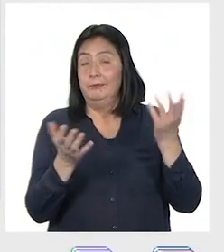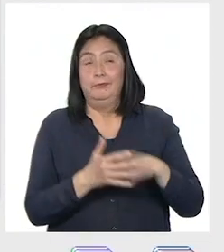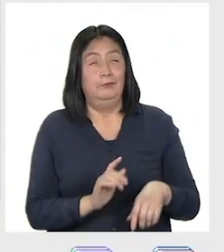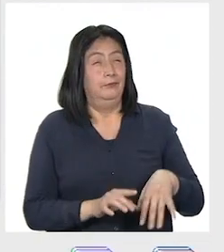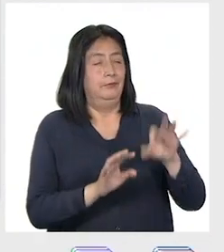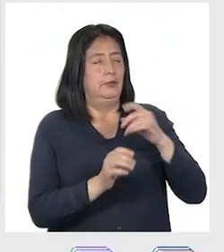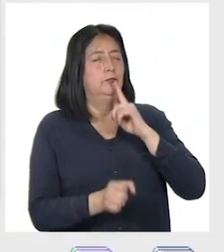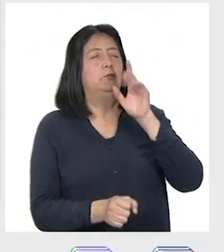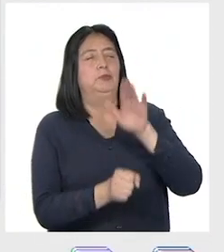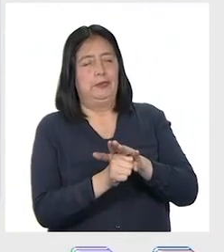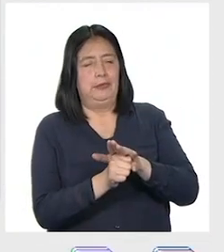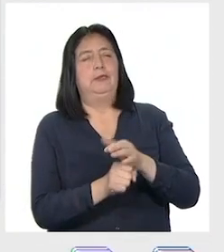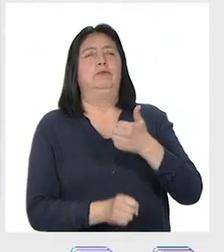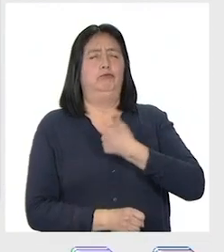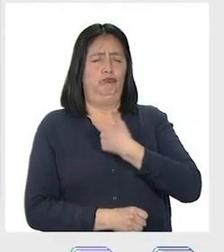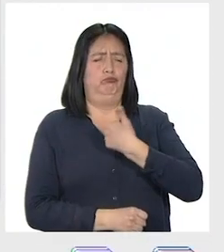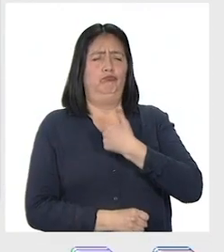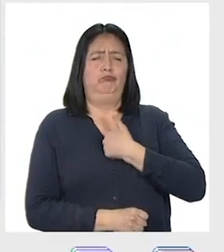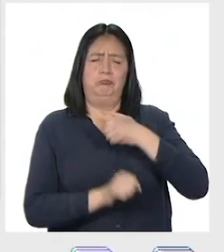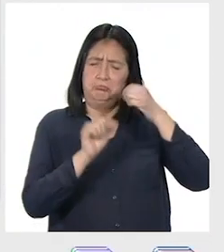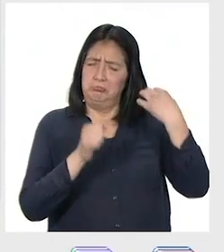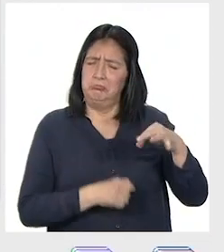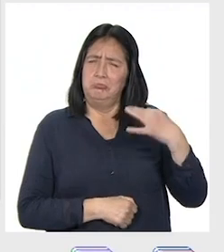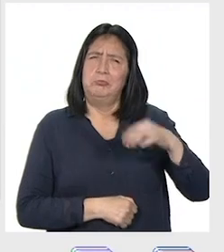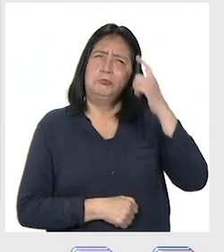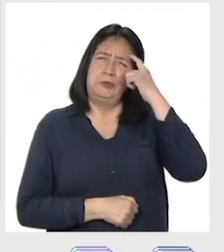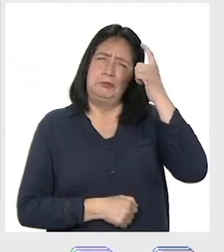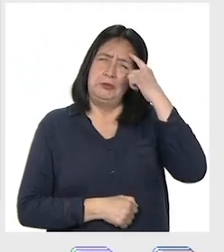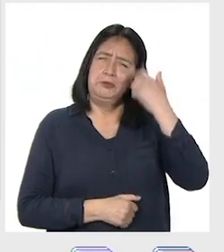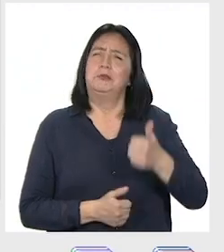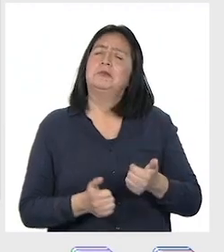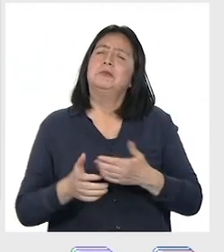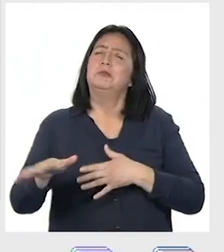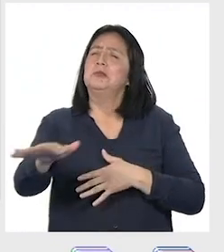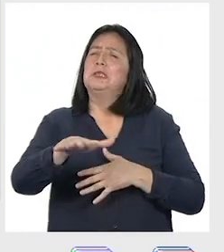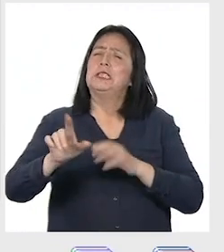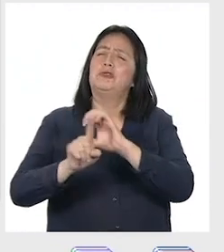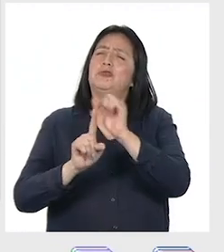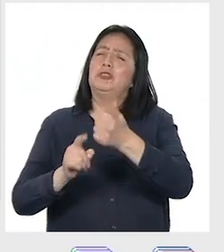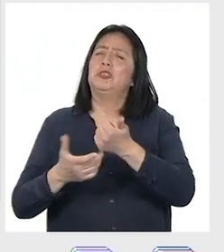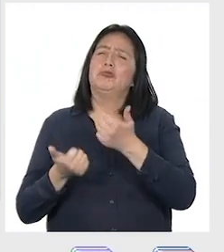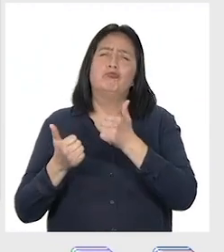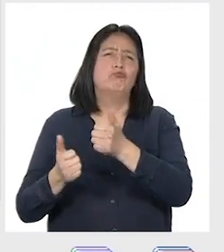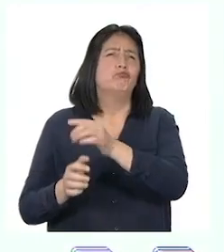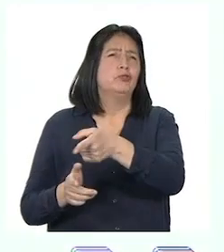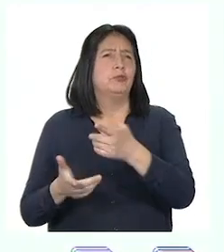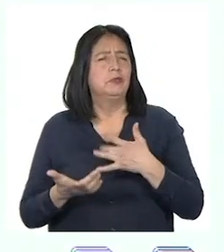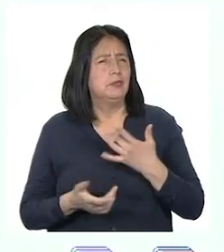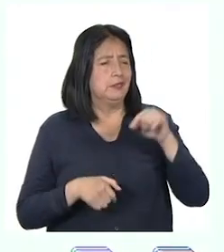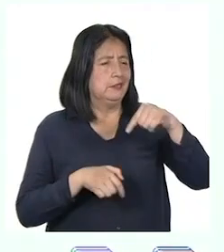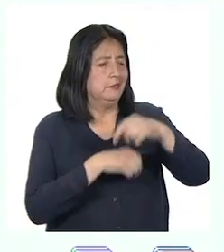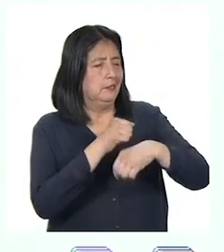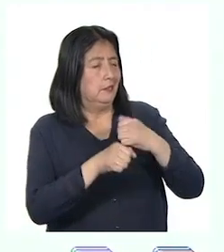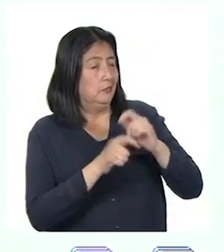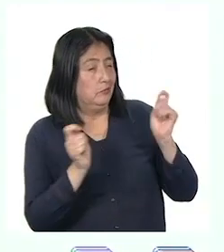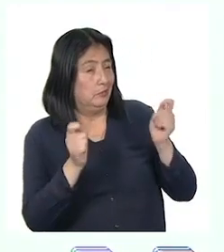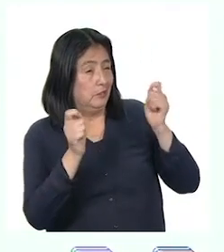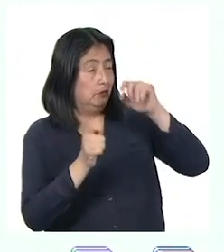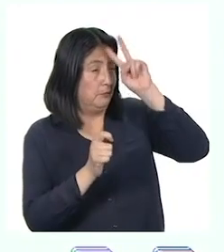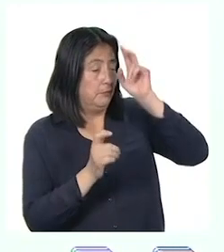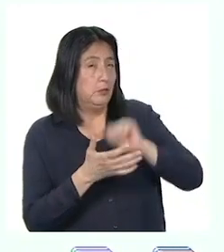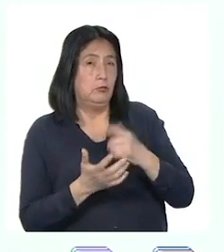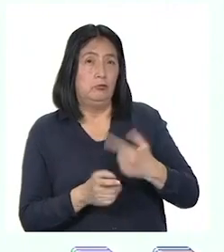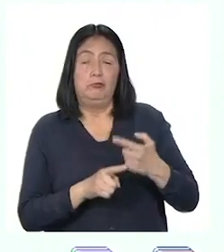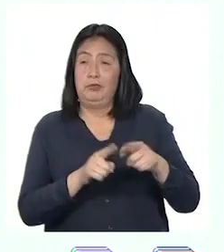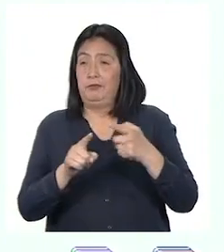ser prometernos a nosotros mismos que siempre pensaremos en el bien de nuestra sociedad. Conmemorar este año nuestras fiestas patrias